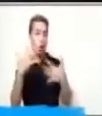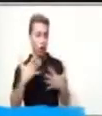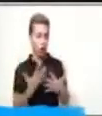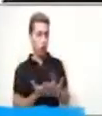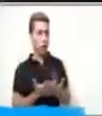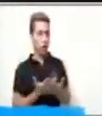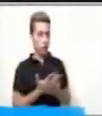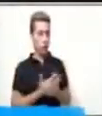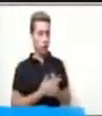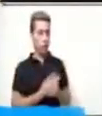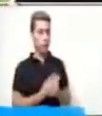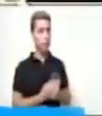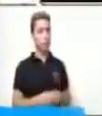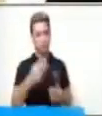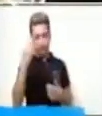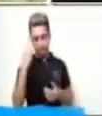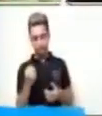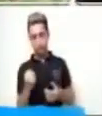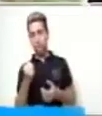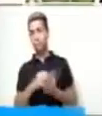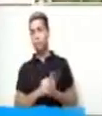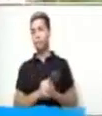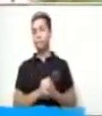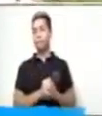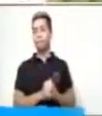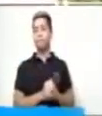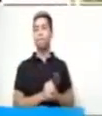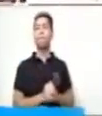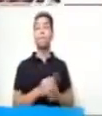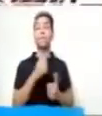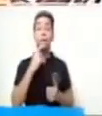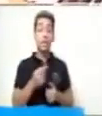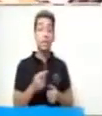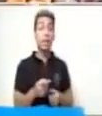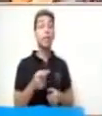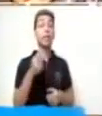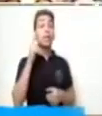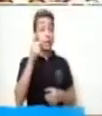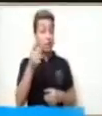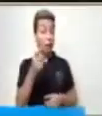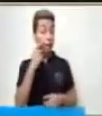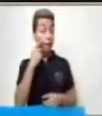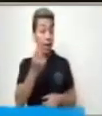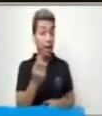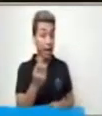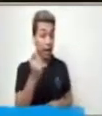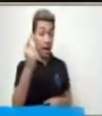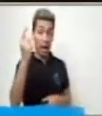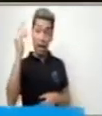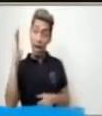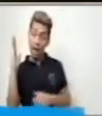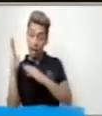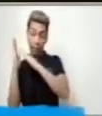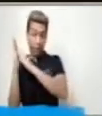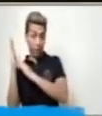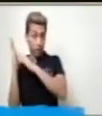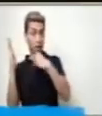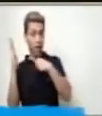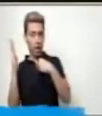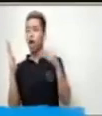La repito de nuevo. Si ver de lado quieres, allí me verás.